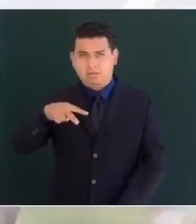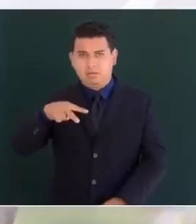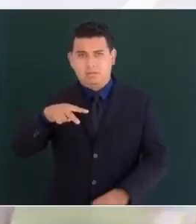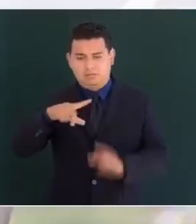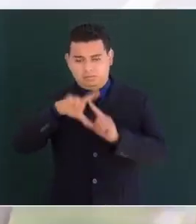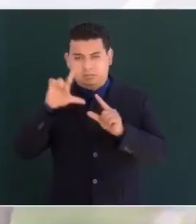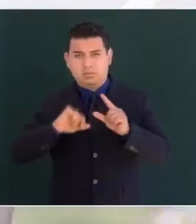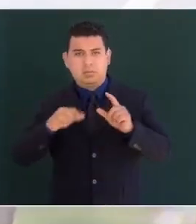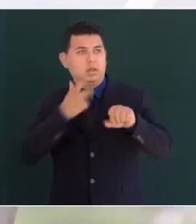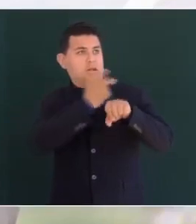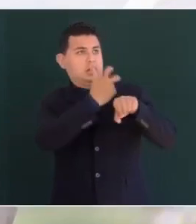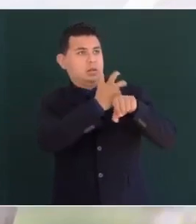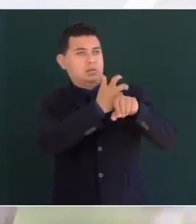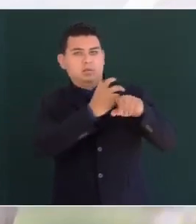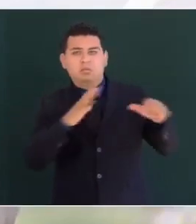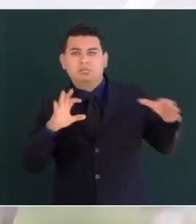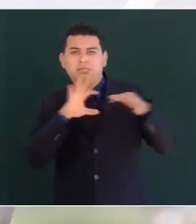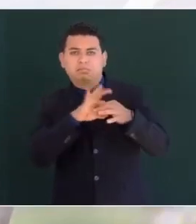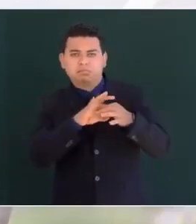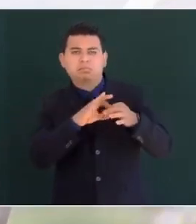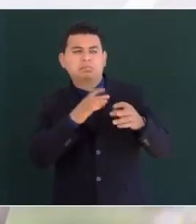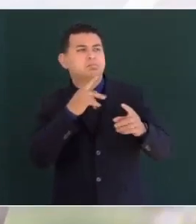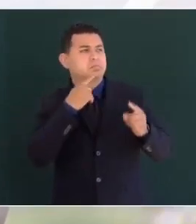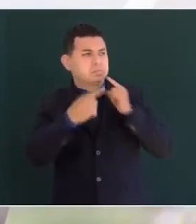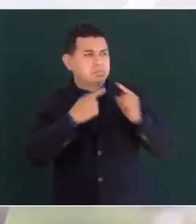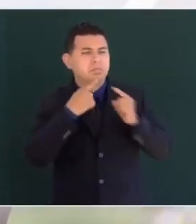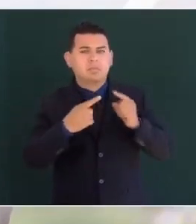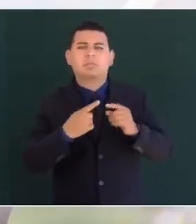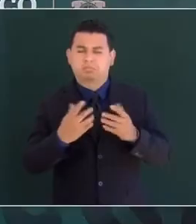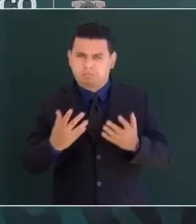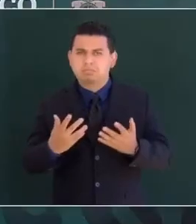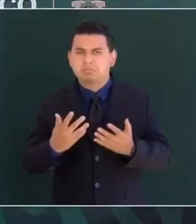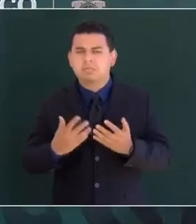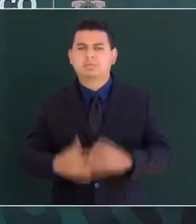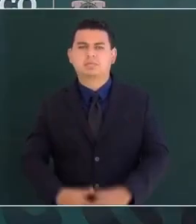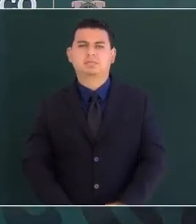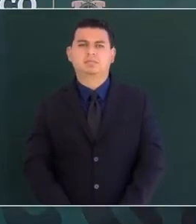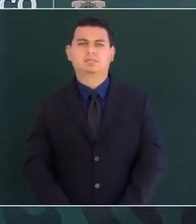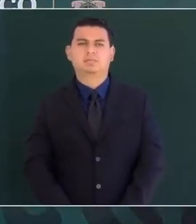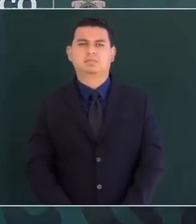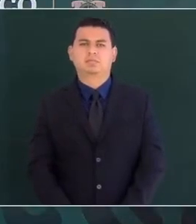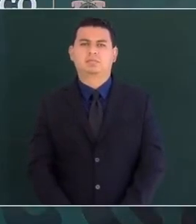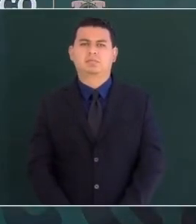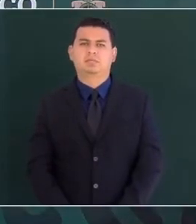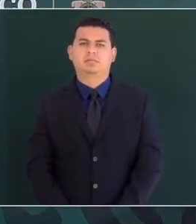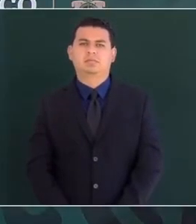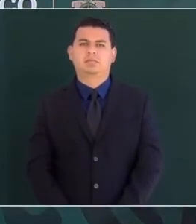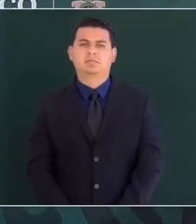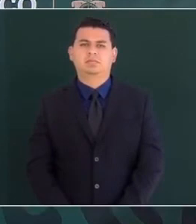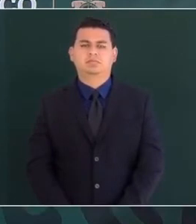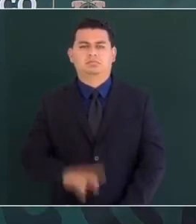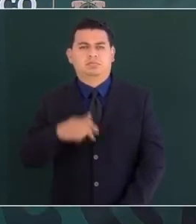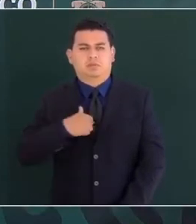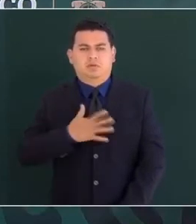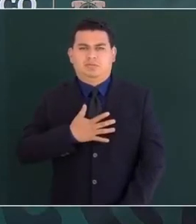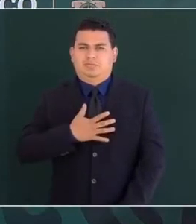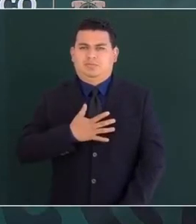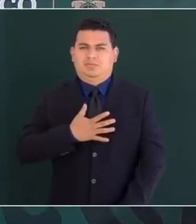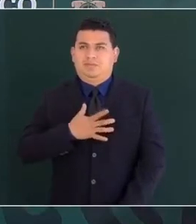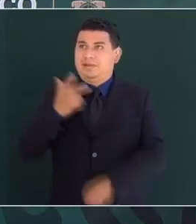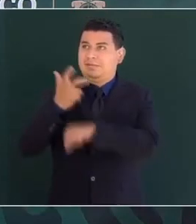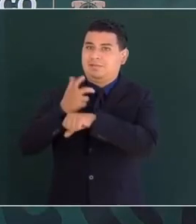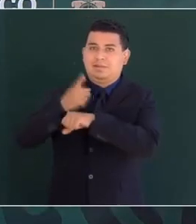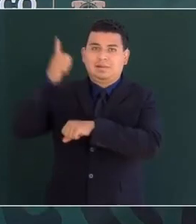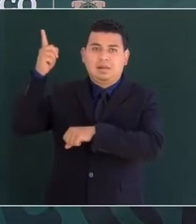supuesto que estaba yo feliz cuando los Estados